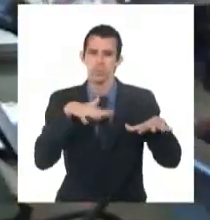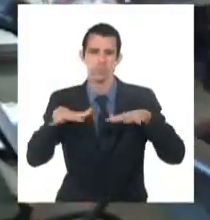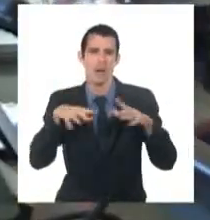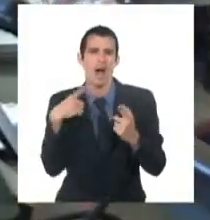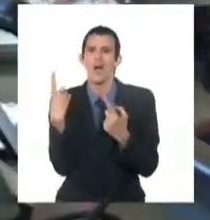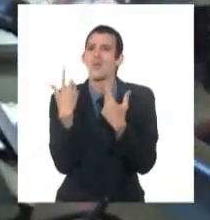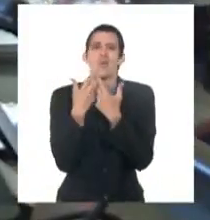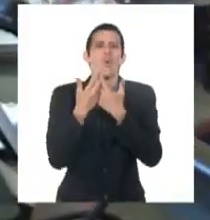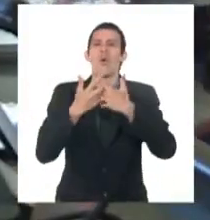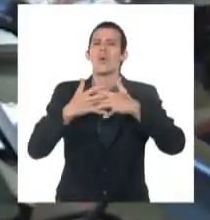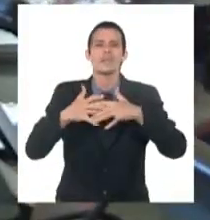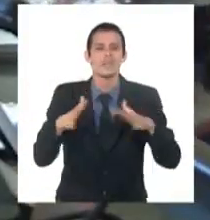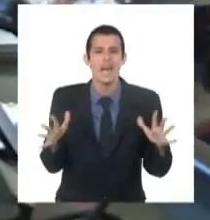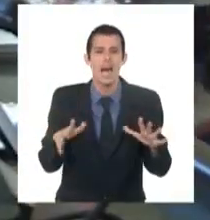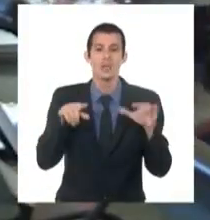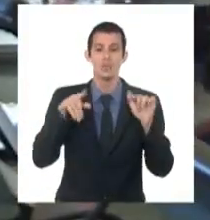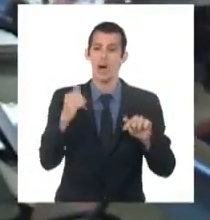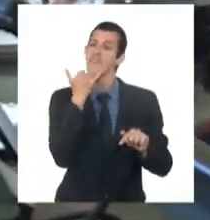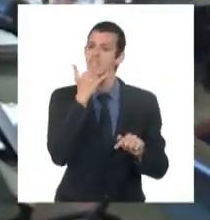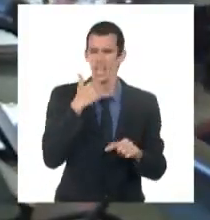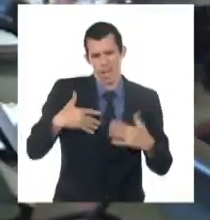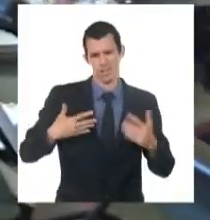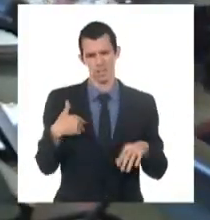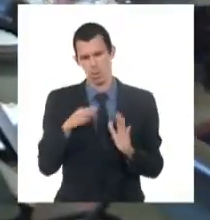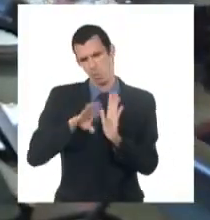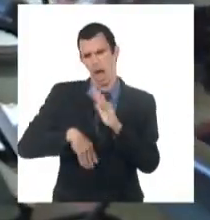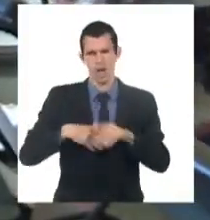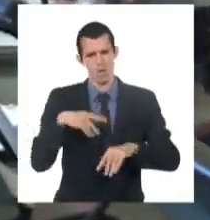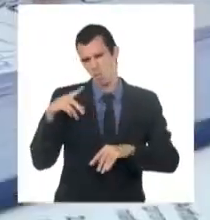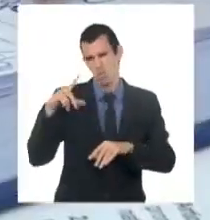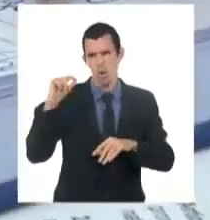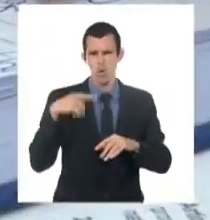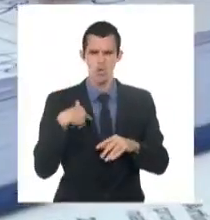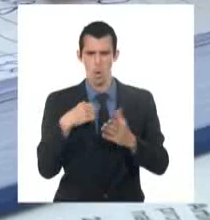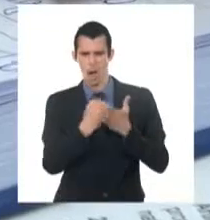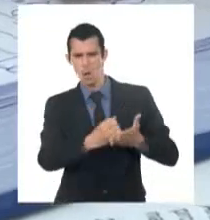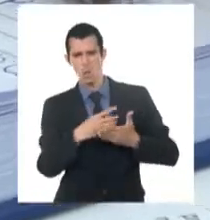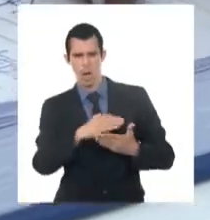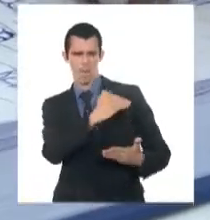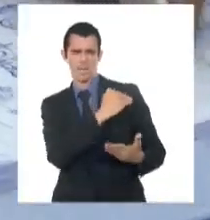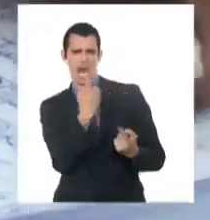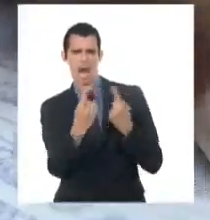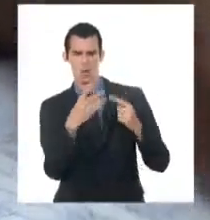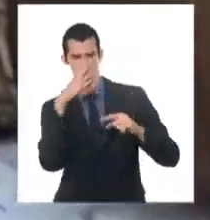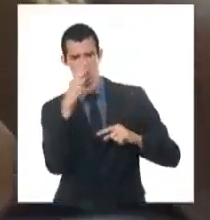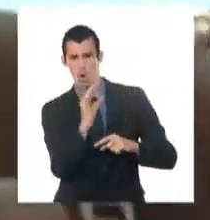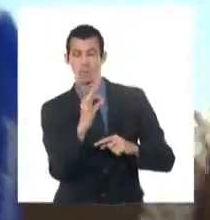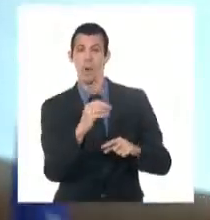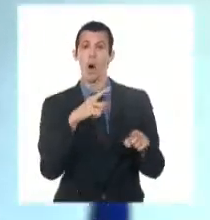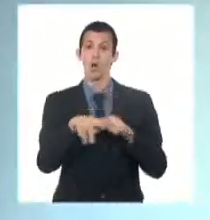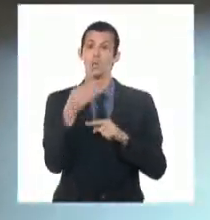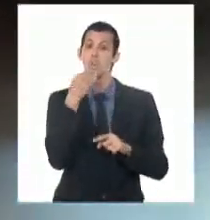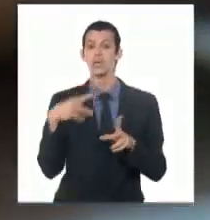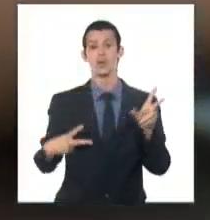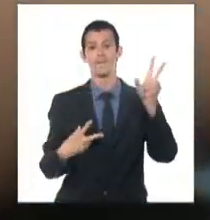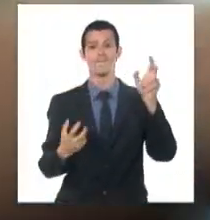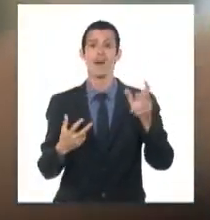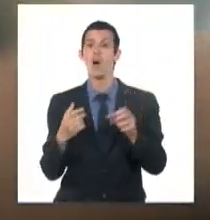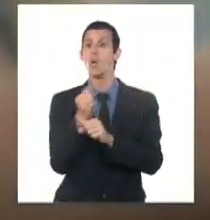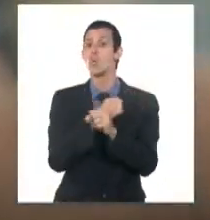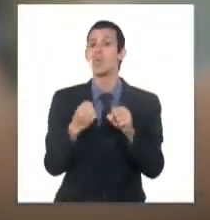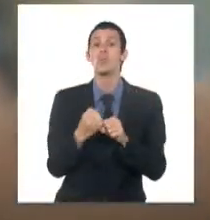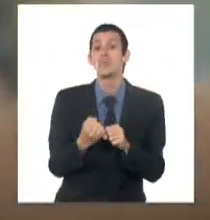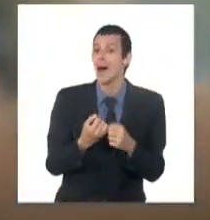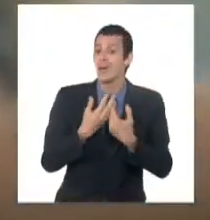las cometidas en grupo, las relacionadas con acciones combativas, el empleo de armas de fuego u otro instrumento idóneo,